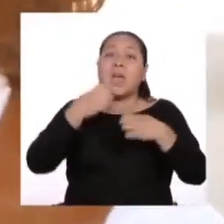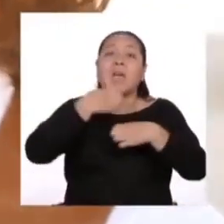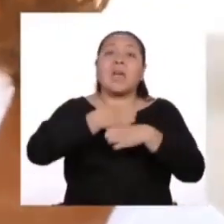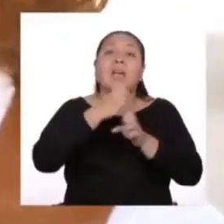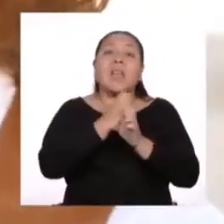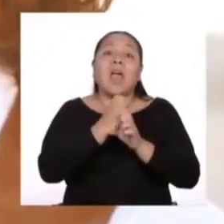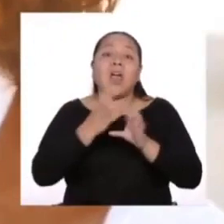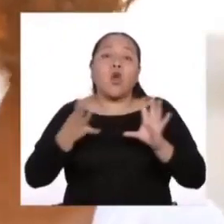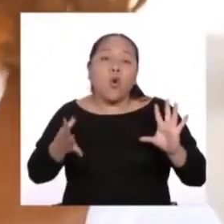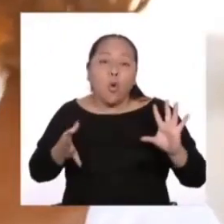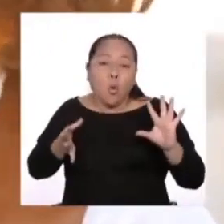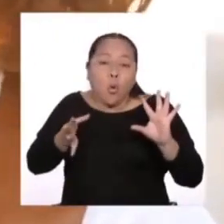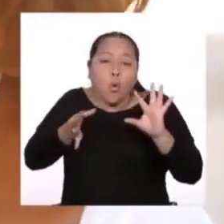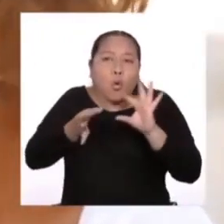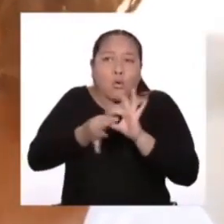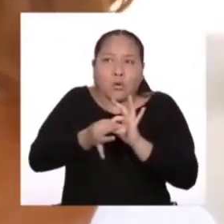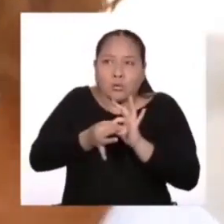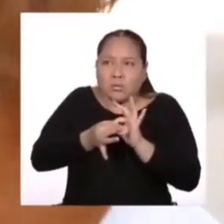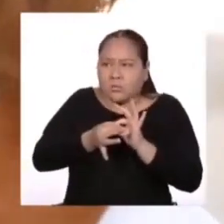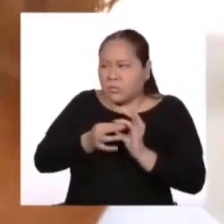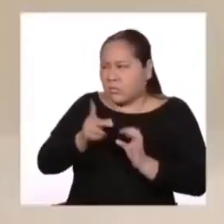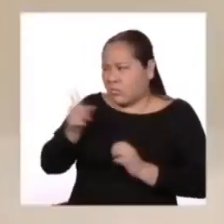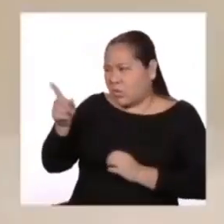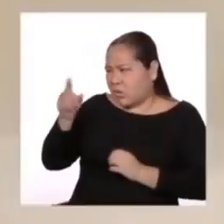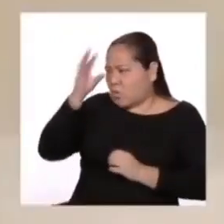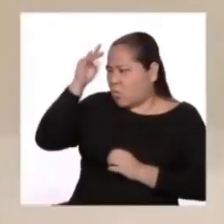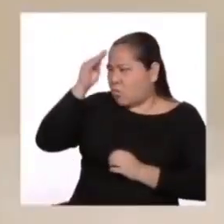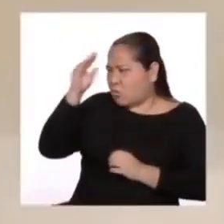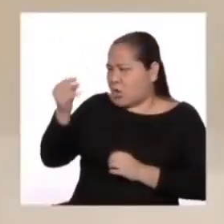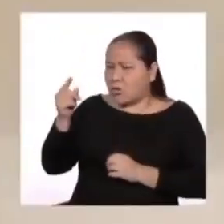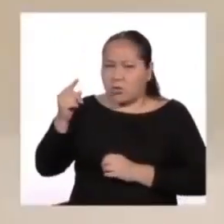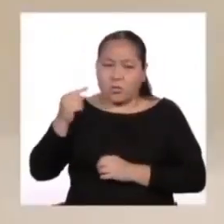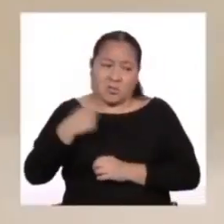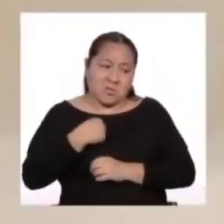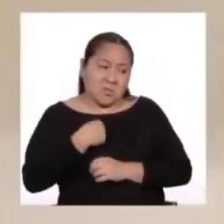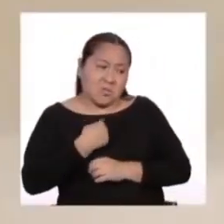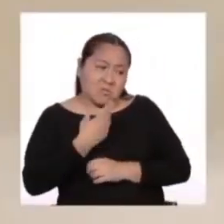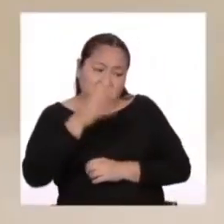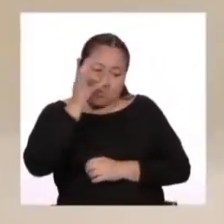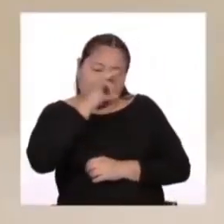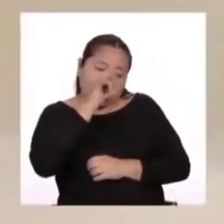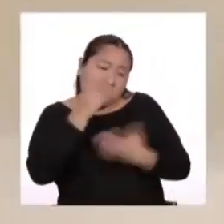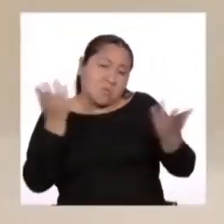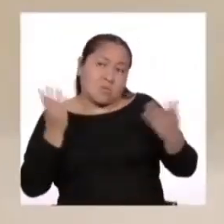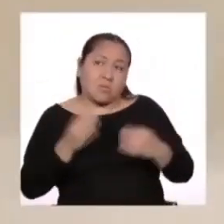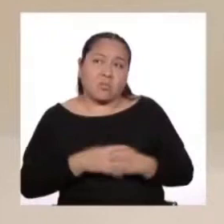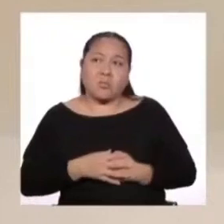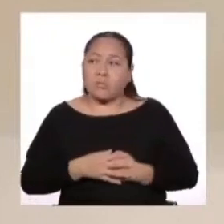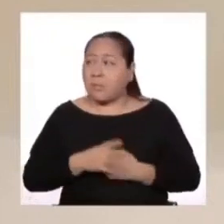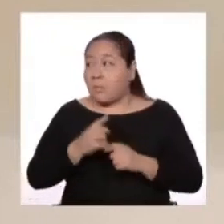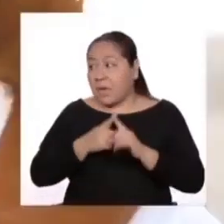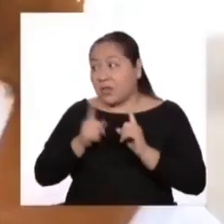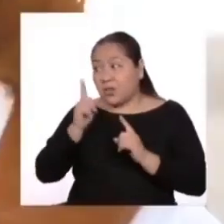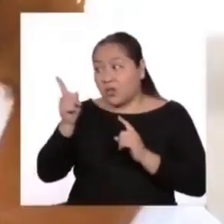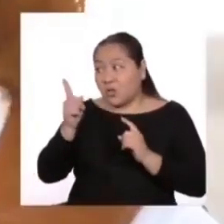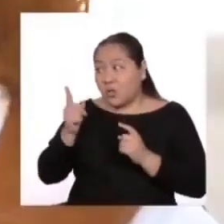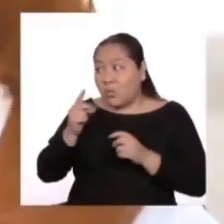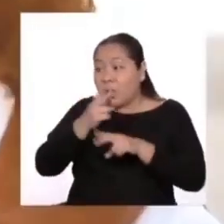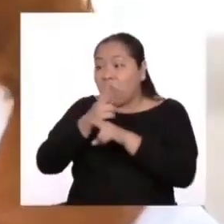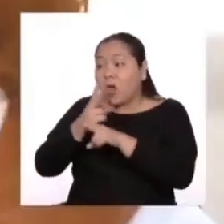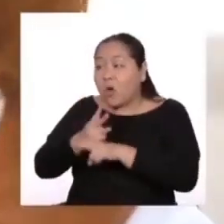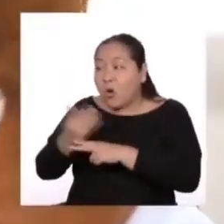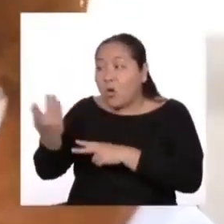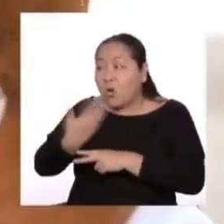vínculos. Tú no eres para mí más que un muchachito y yo no soy para ti más que un zorro más. Pero si tú me domesticas,